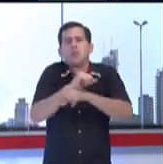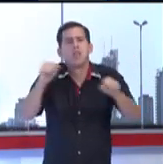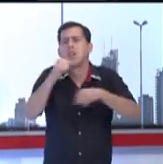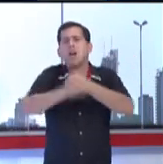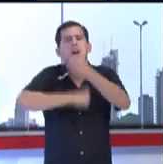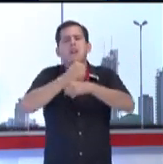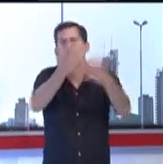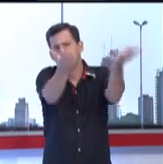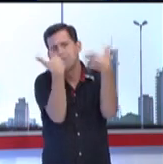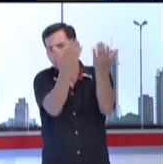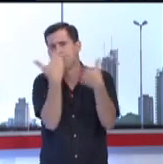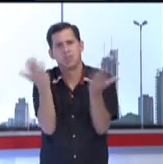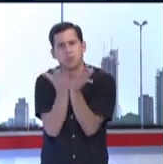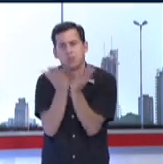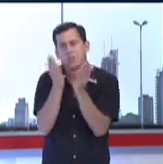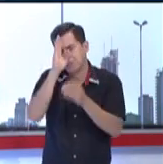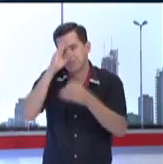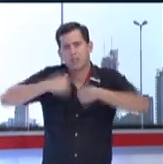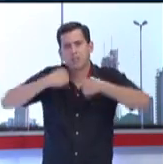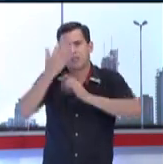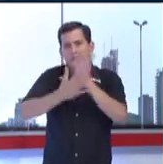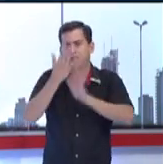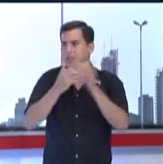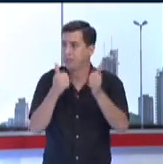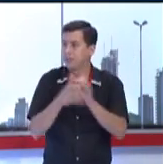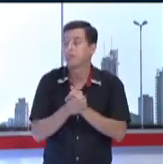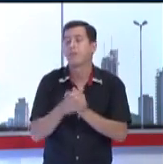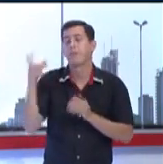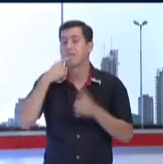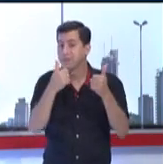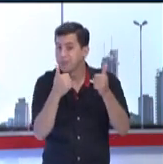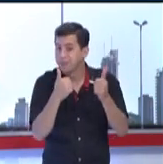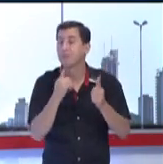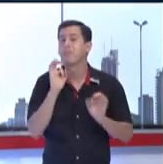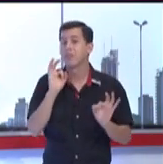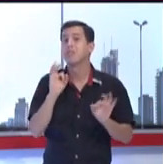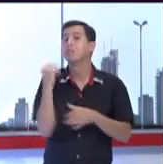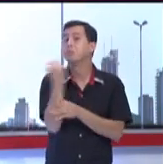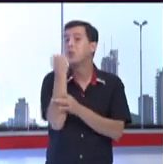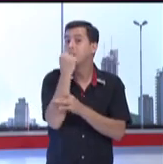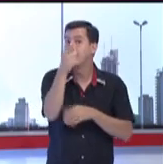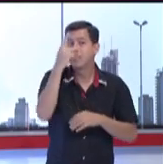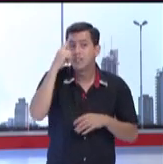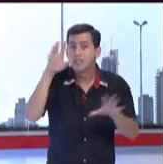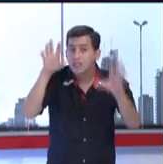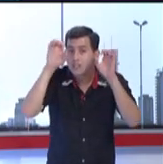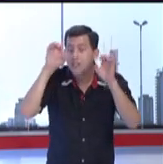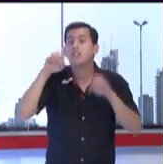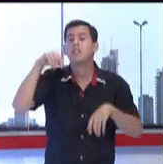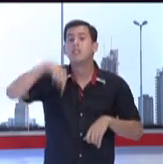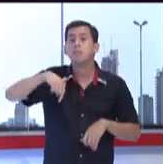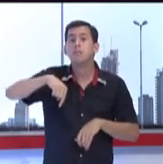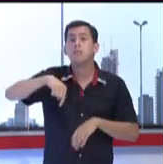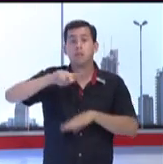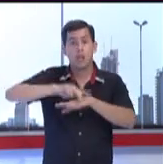Todavía aceptamos. Sí. Bueno, es importante también recordar que en nuestro país existe la Ley